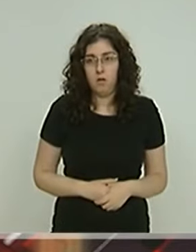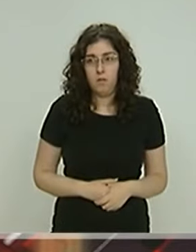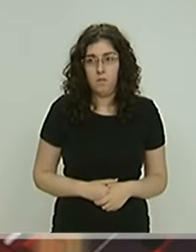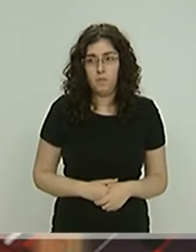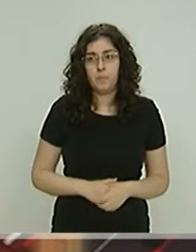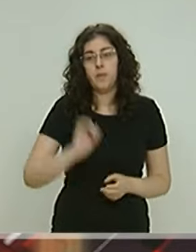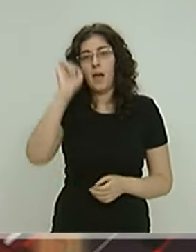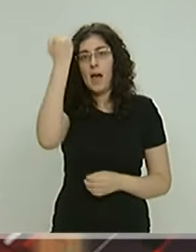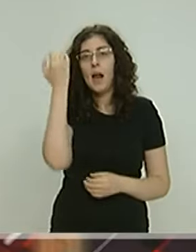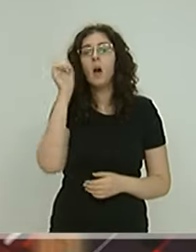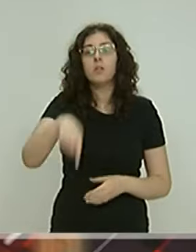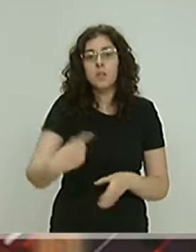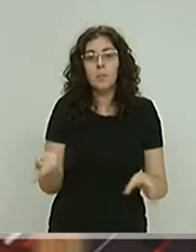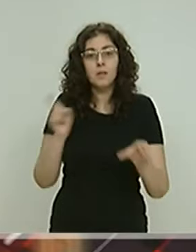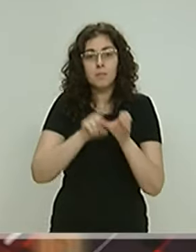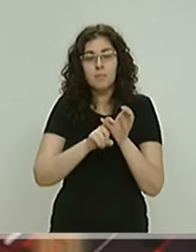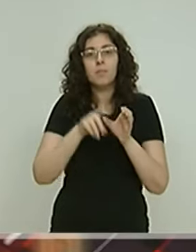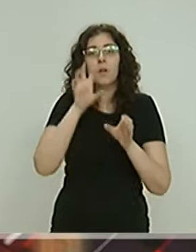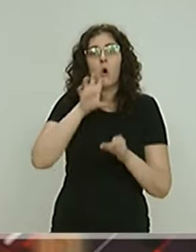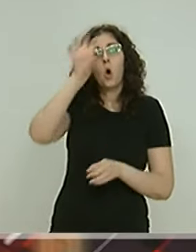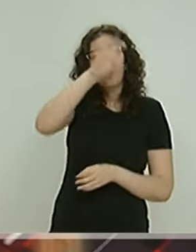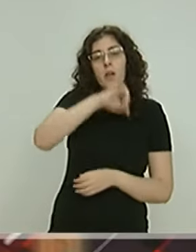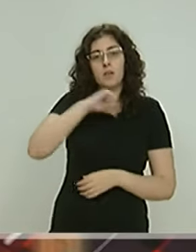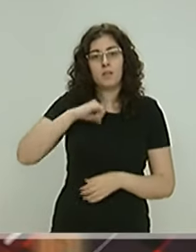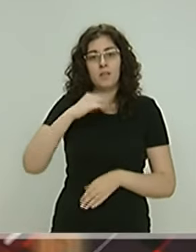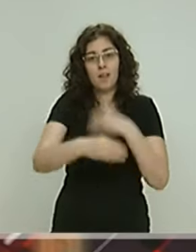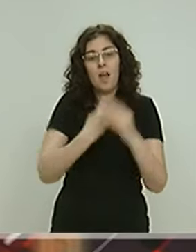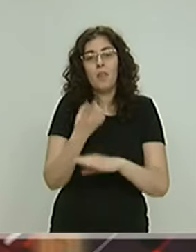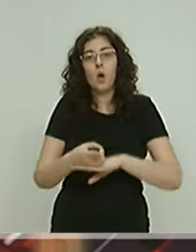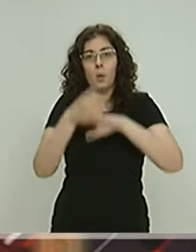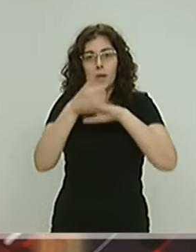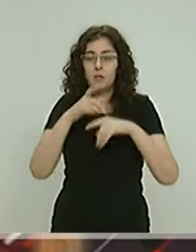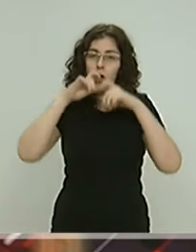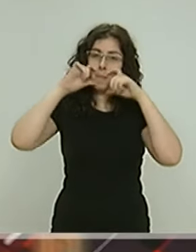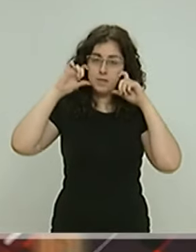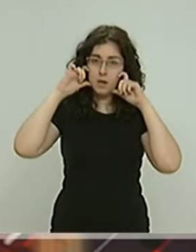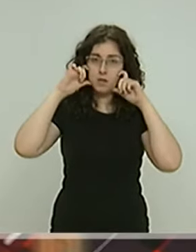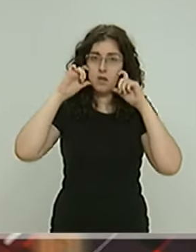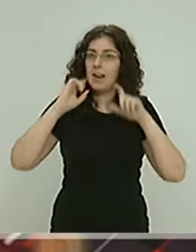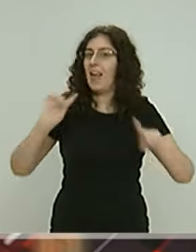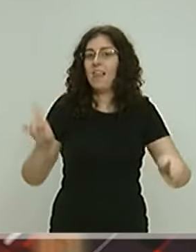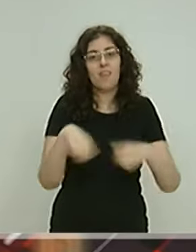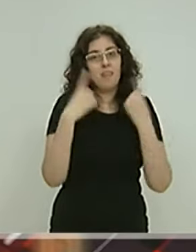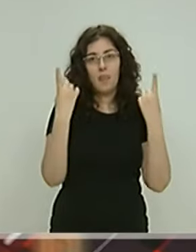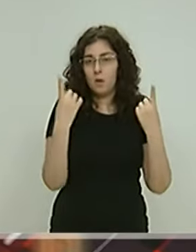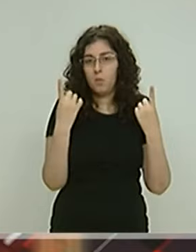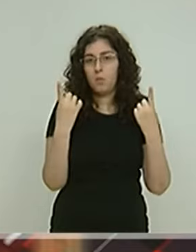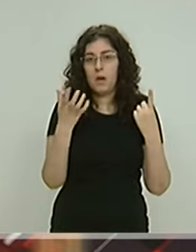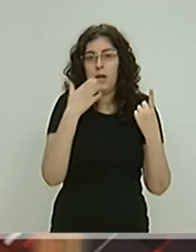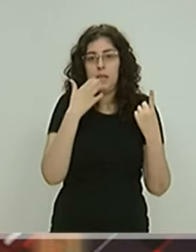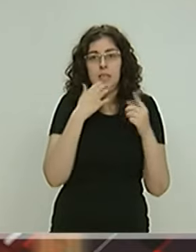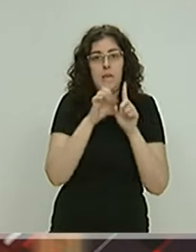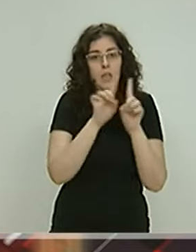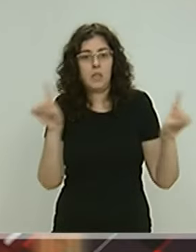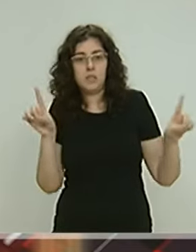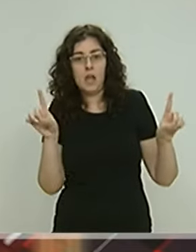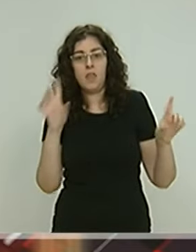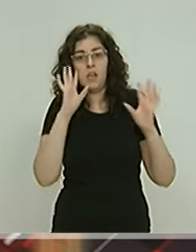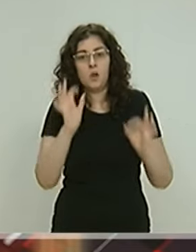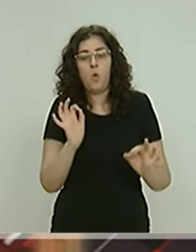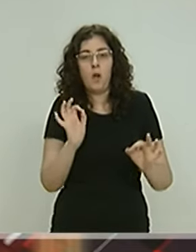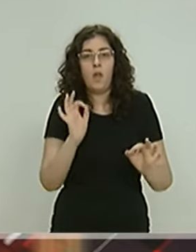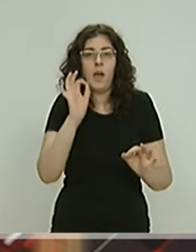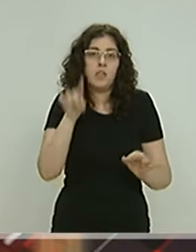Aragón también se sumará a las comunidades autónomas que van a hacer obligatorio el uso de las mascarillas independientemente de que se pueda mantener la distancia de seguridad.